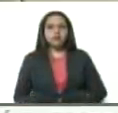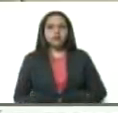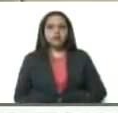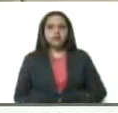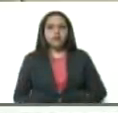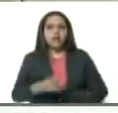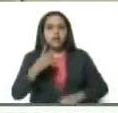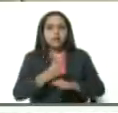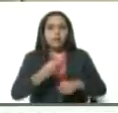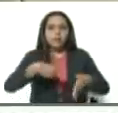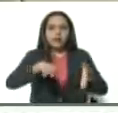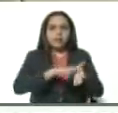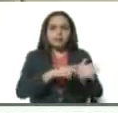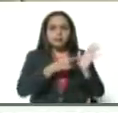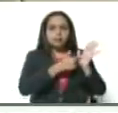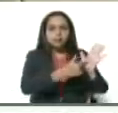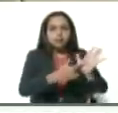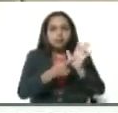que repetirlo.